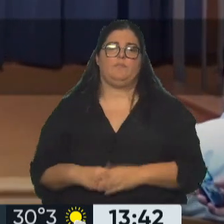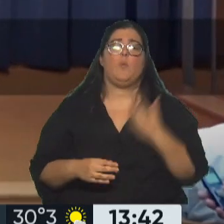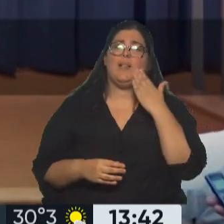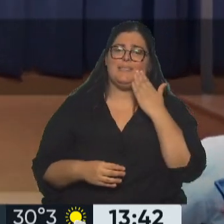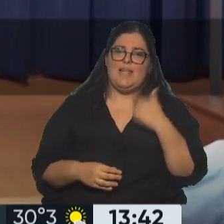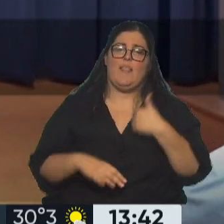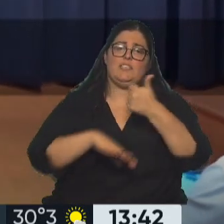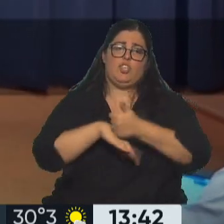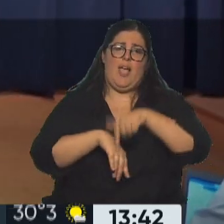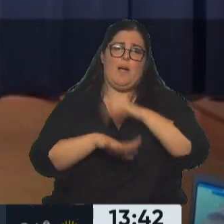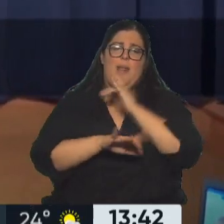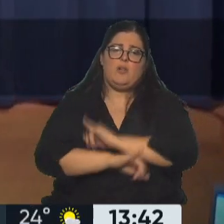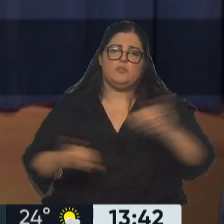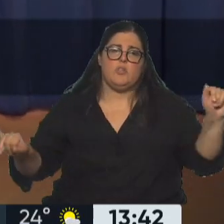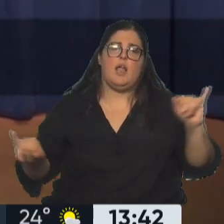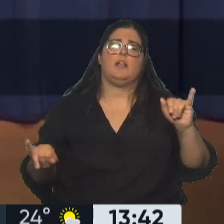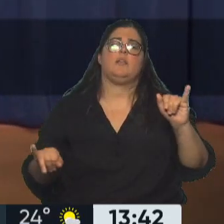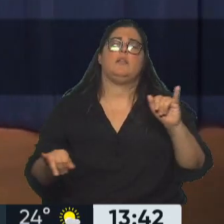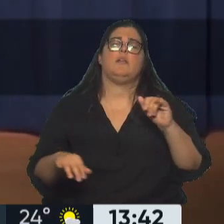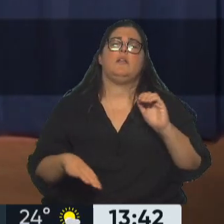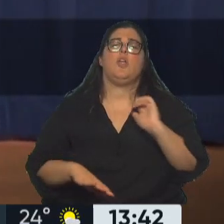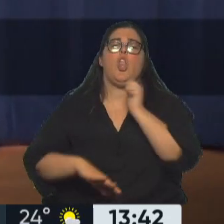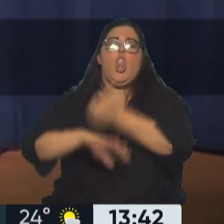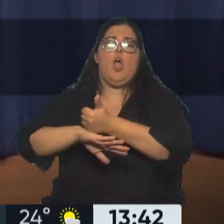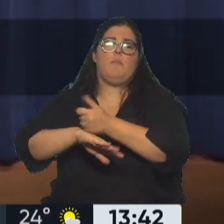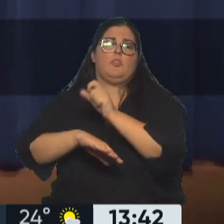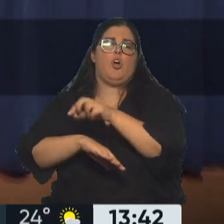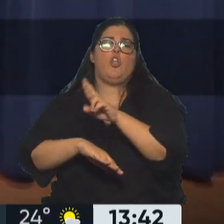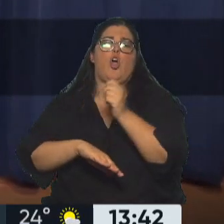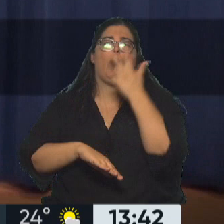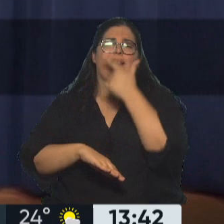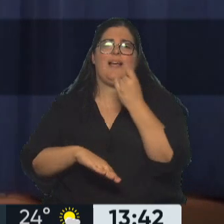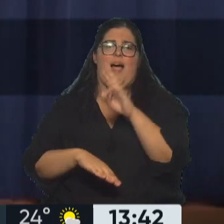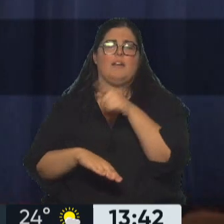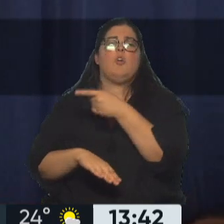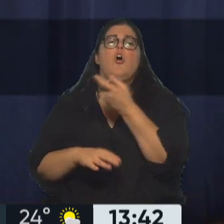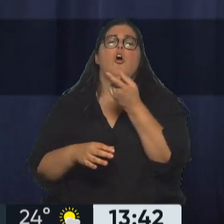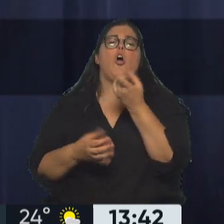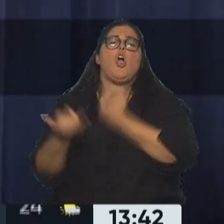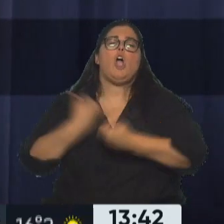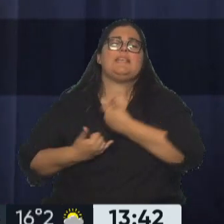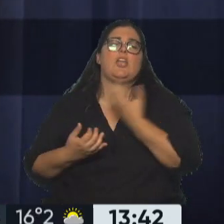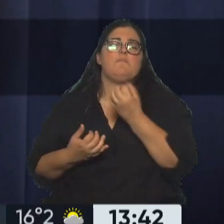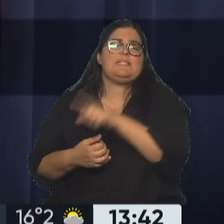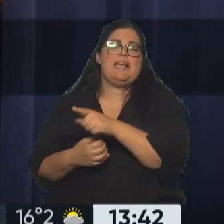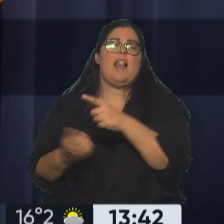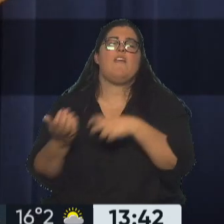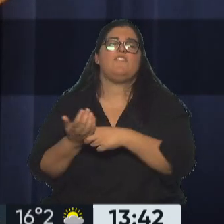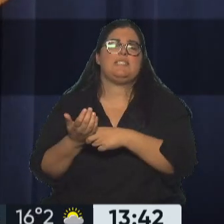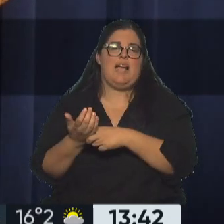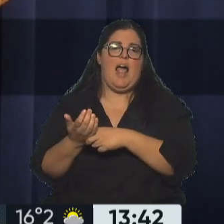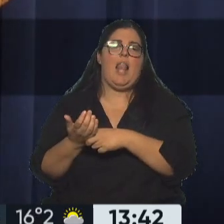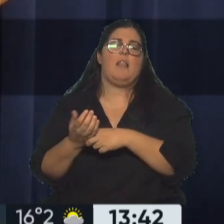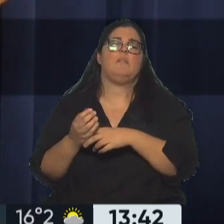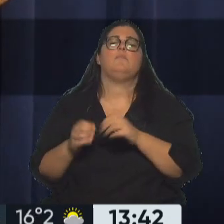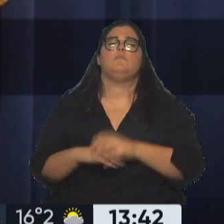Hoy estoy aquí para anunciar el appointment de Robert Herve como especial counsel, pursuant a Departamento de Justicia regulations governing